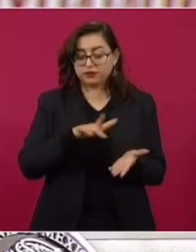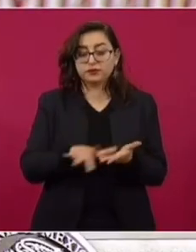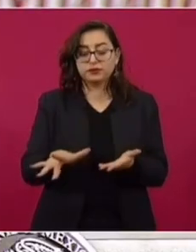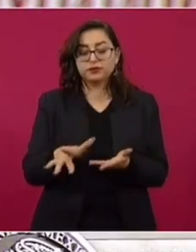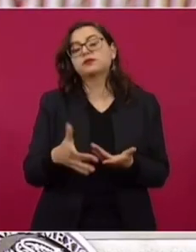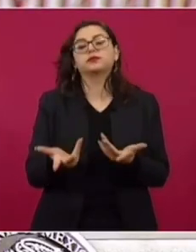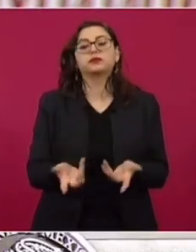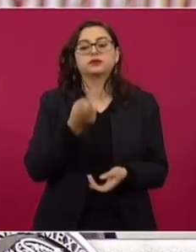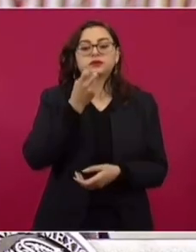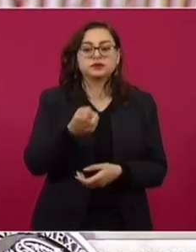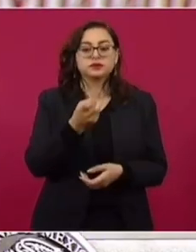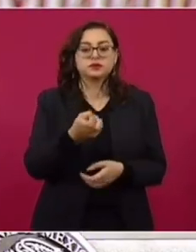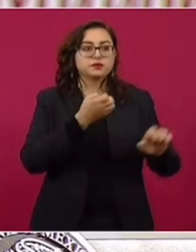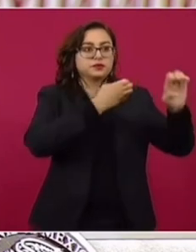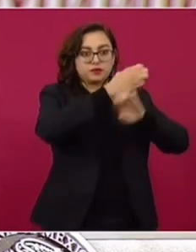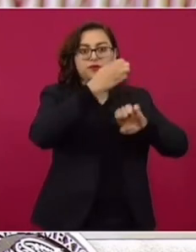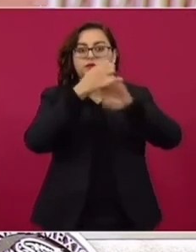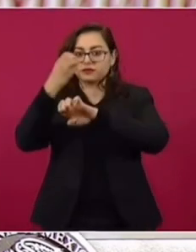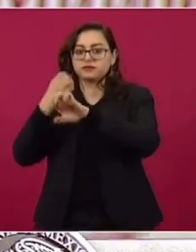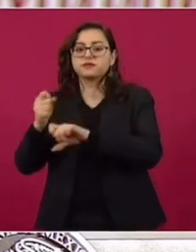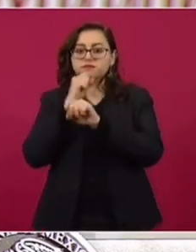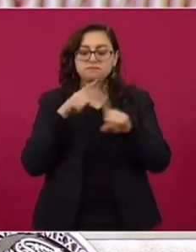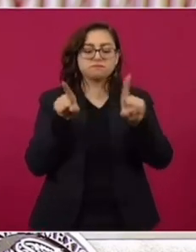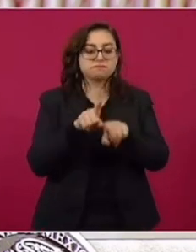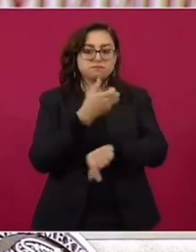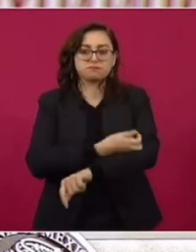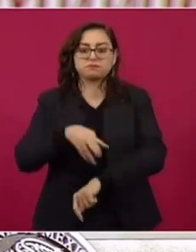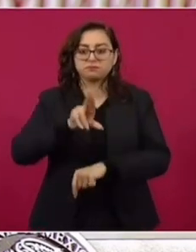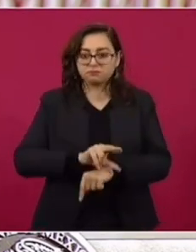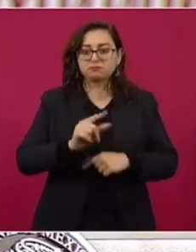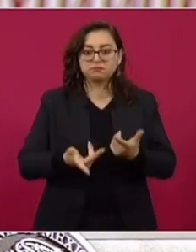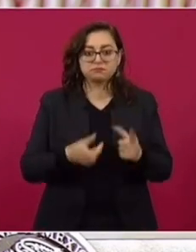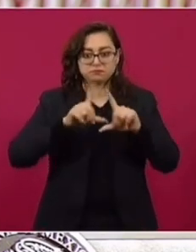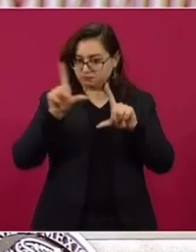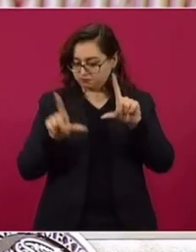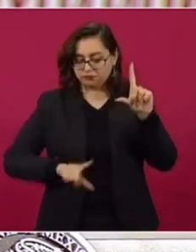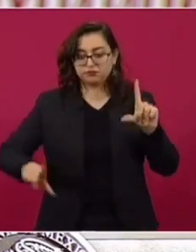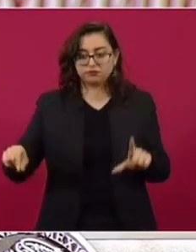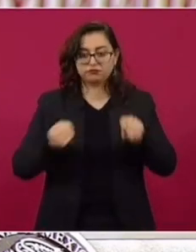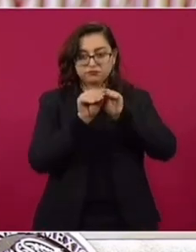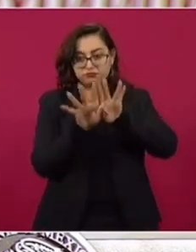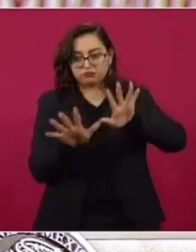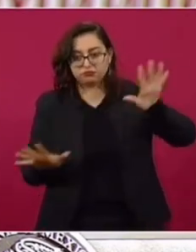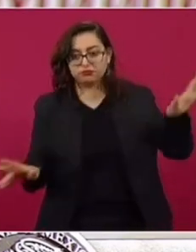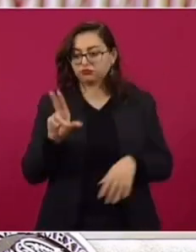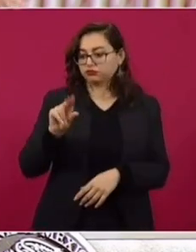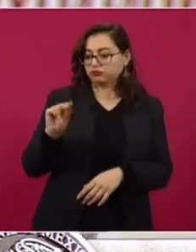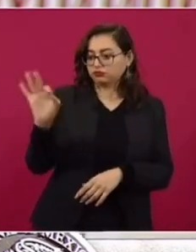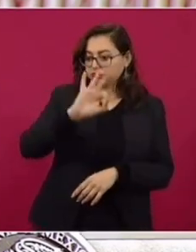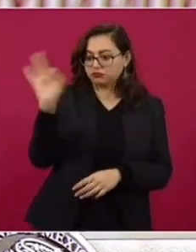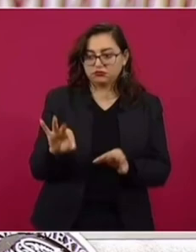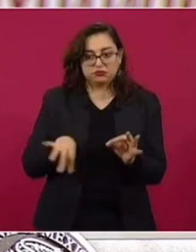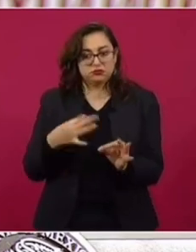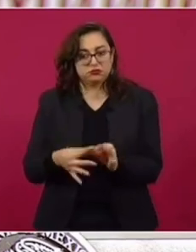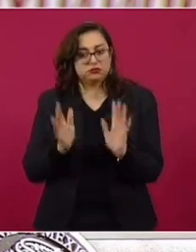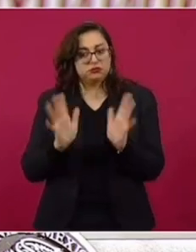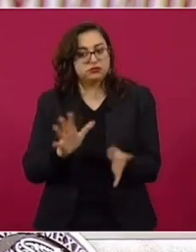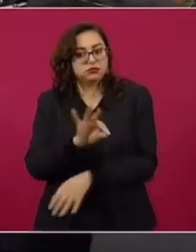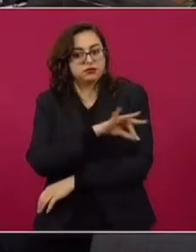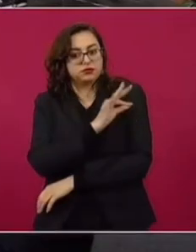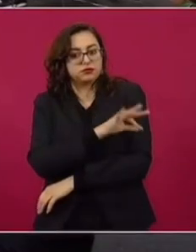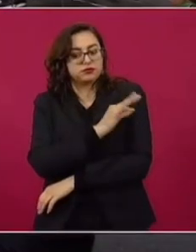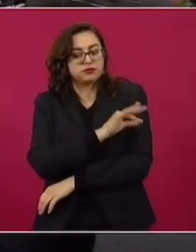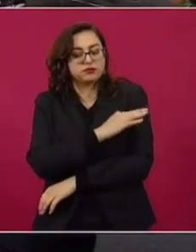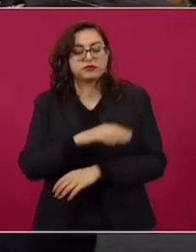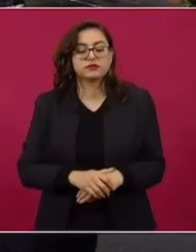con los estados y eso ha hecho posible que la cobertura de vacunación en el país sea de más del 80 por ciento y que seamos uno de